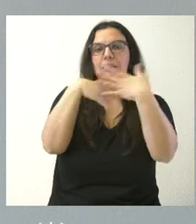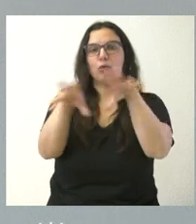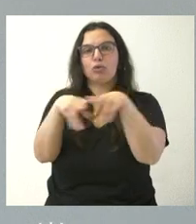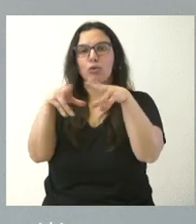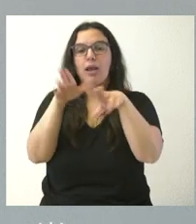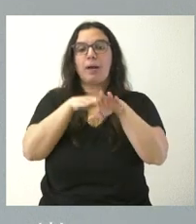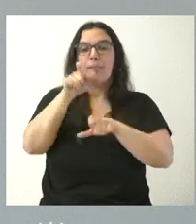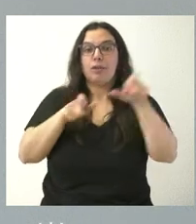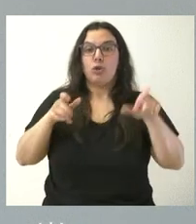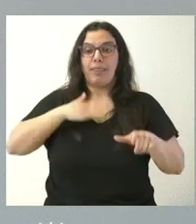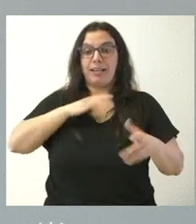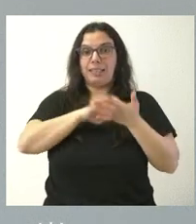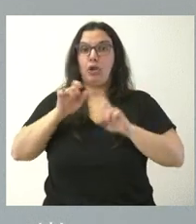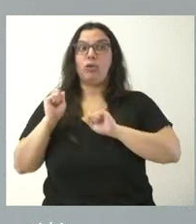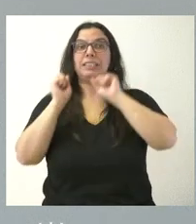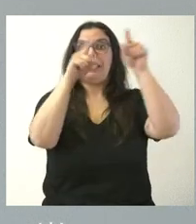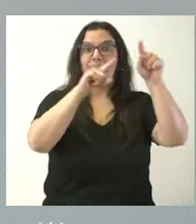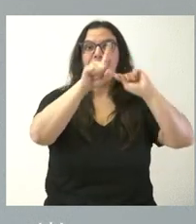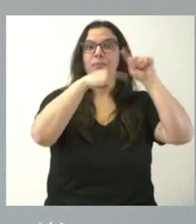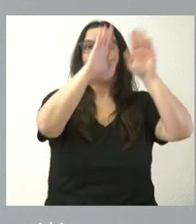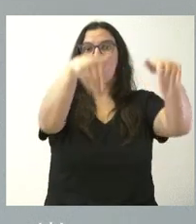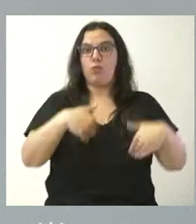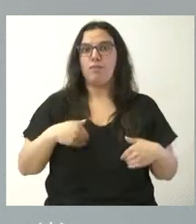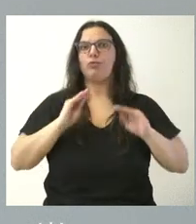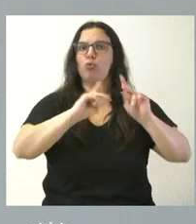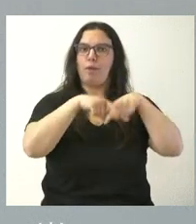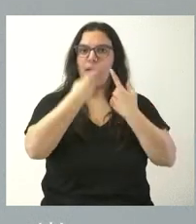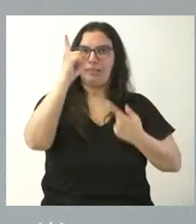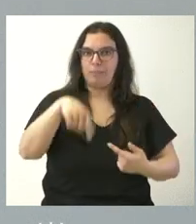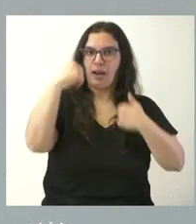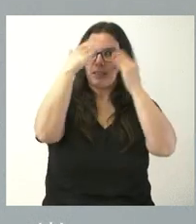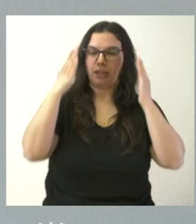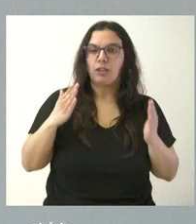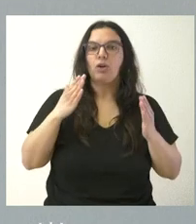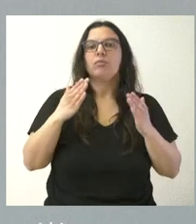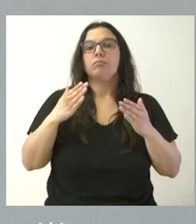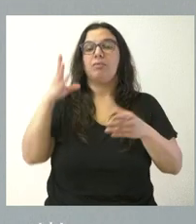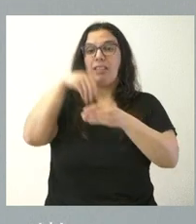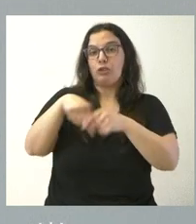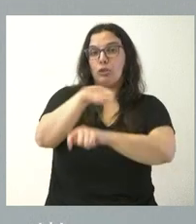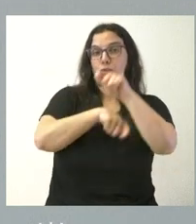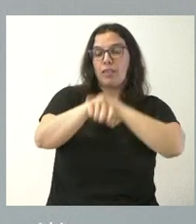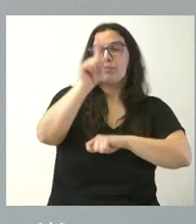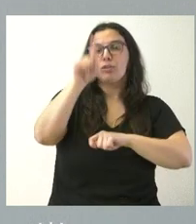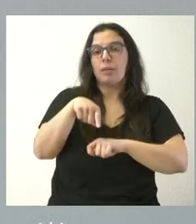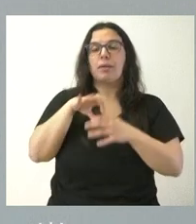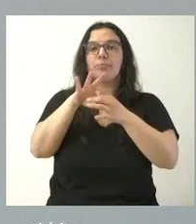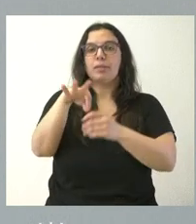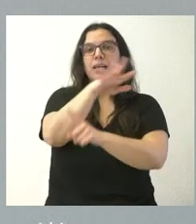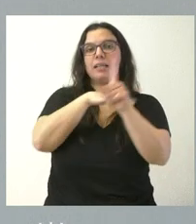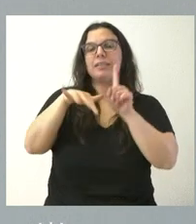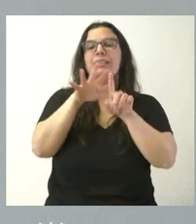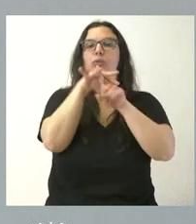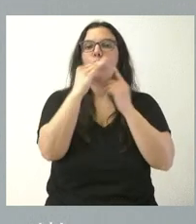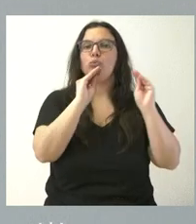los inmigrantes retornados y a sus familiares en torno al asociacionismo y también en torno a la situación de los mismos como